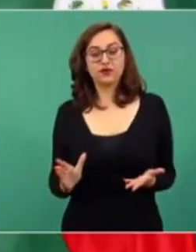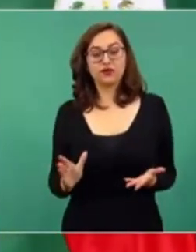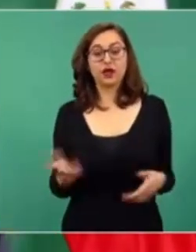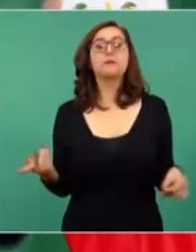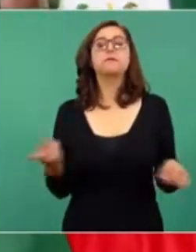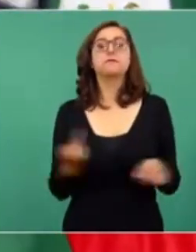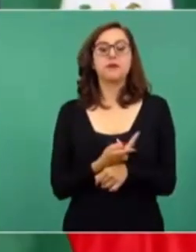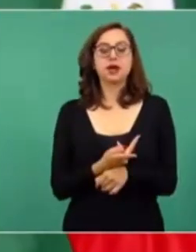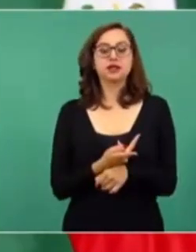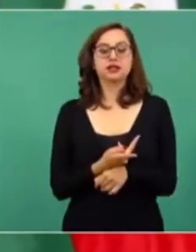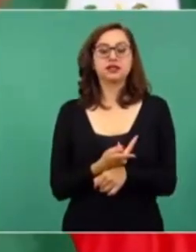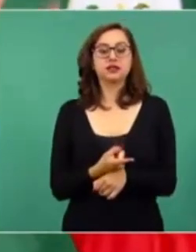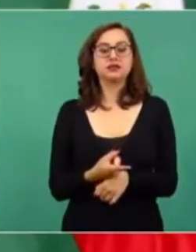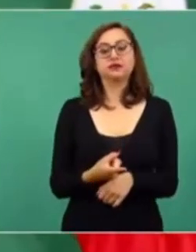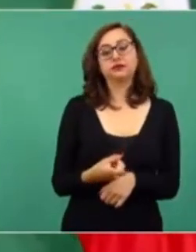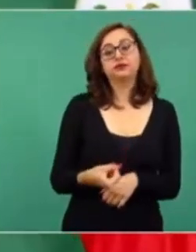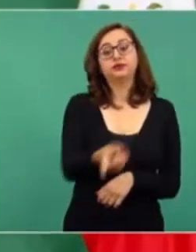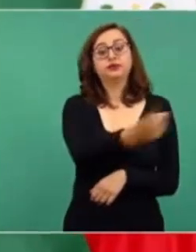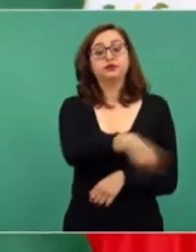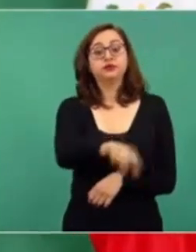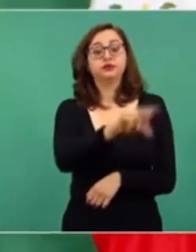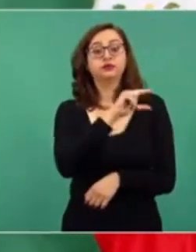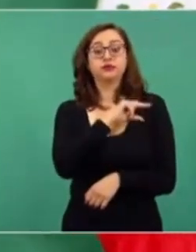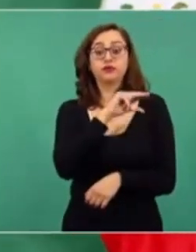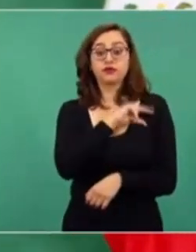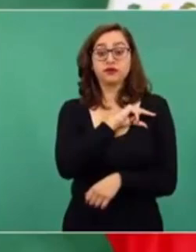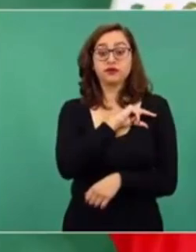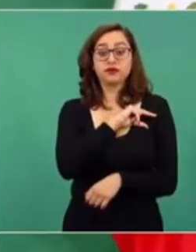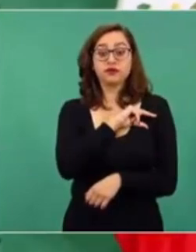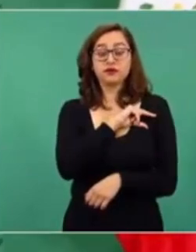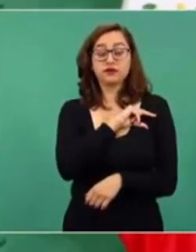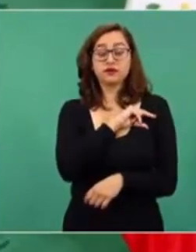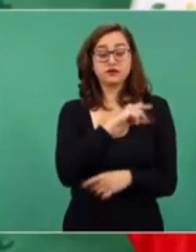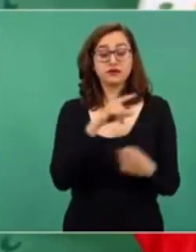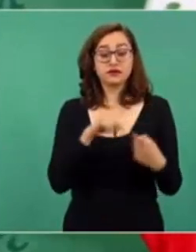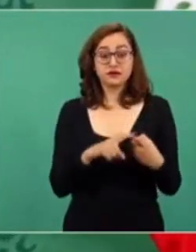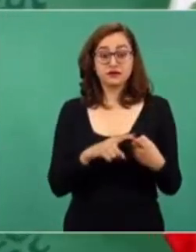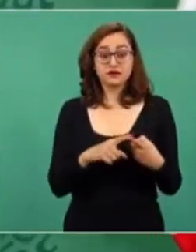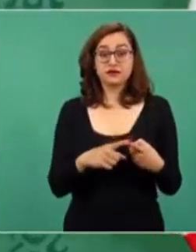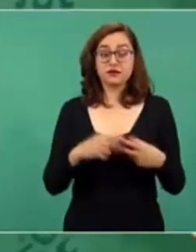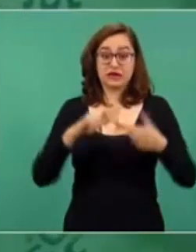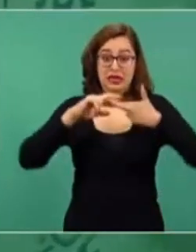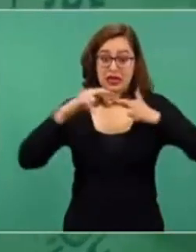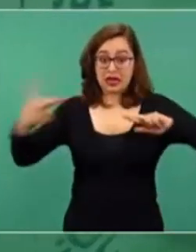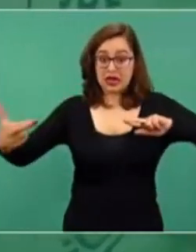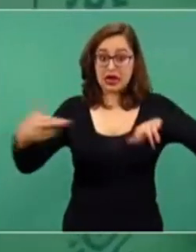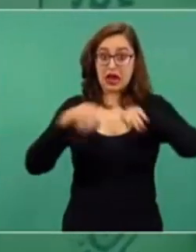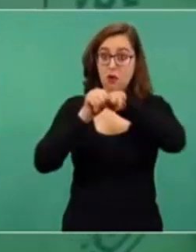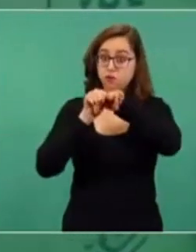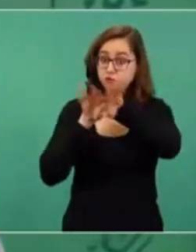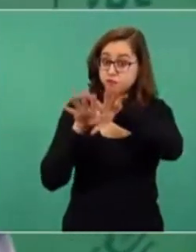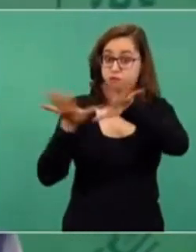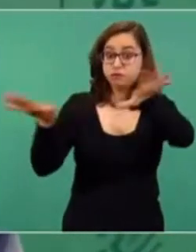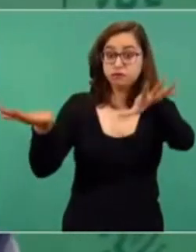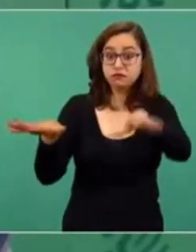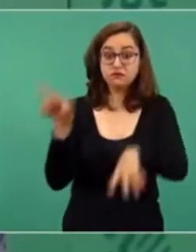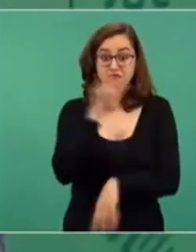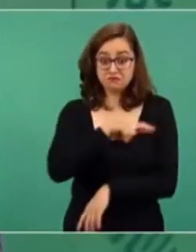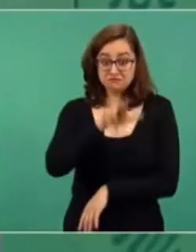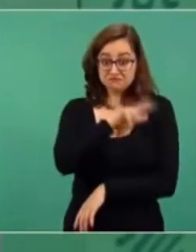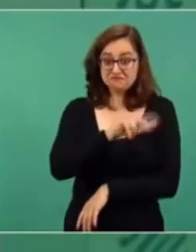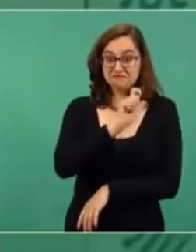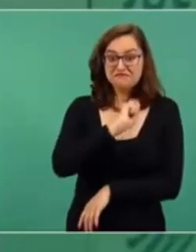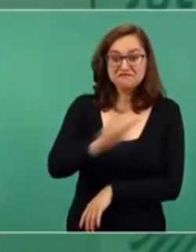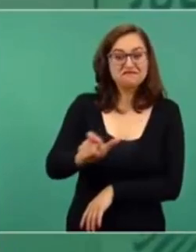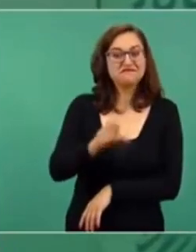de que estas compañías particulares no pagan por la transmisión de